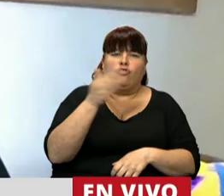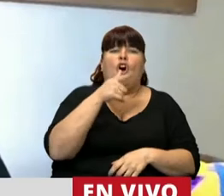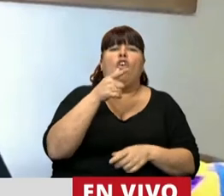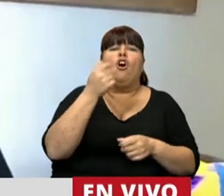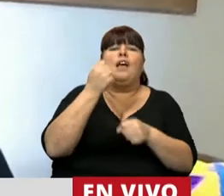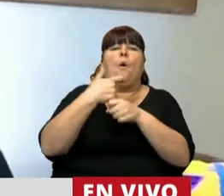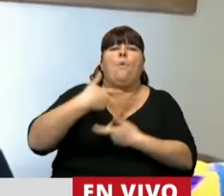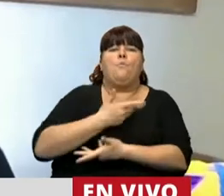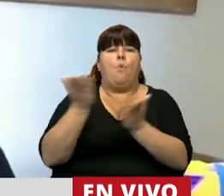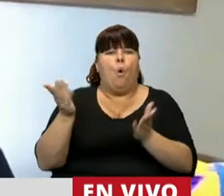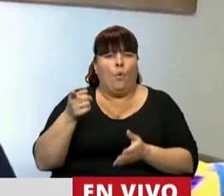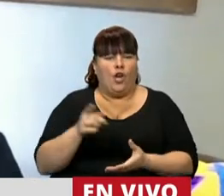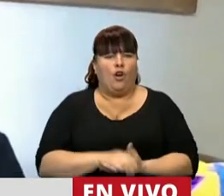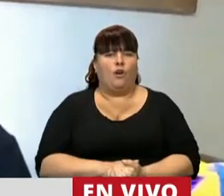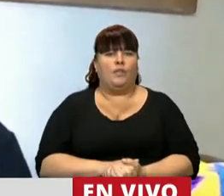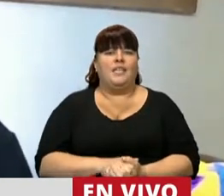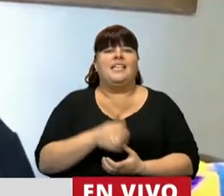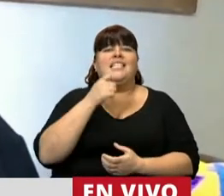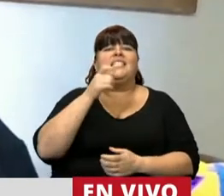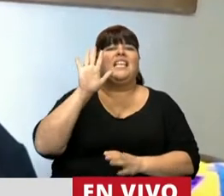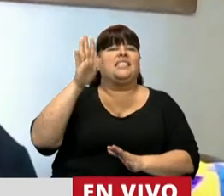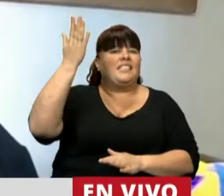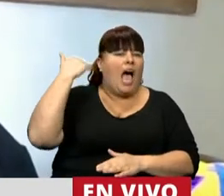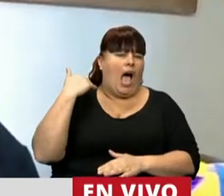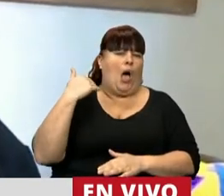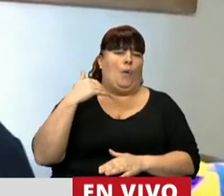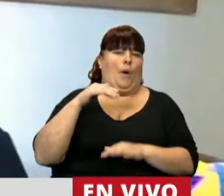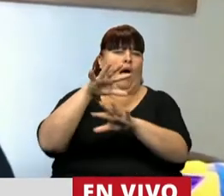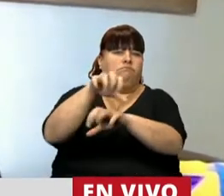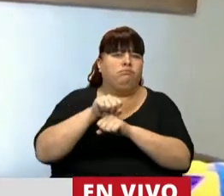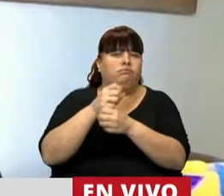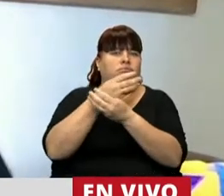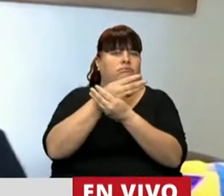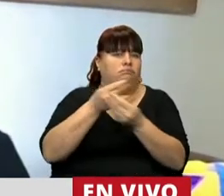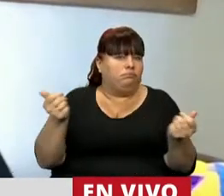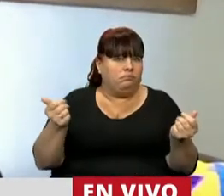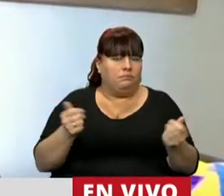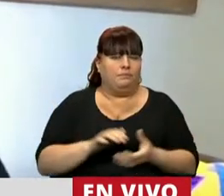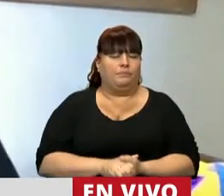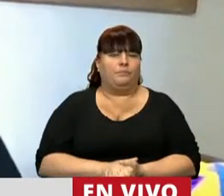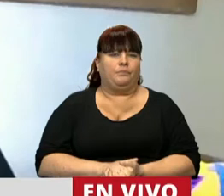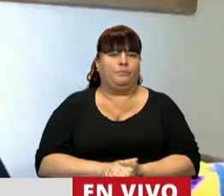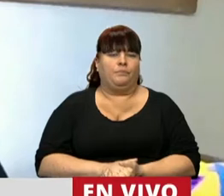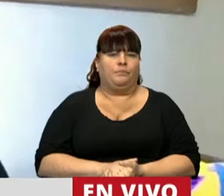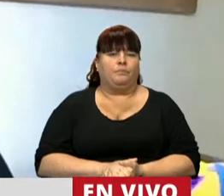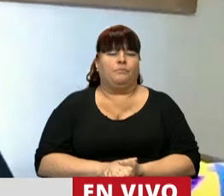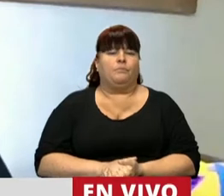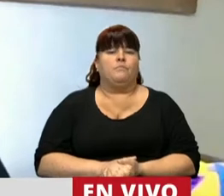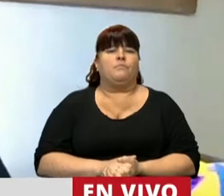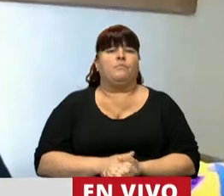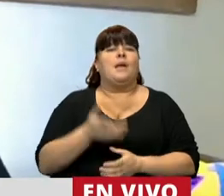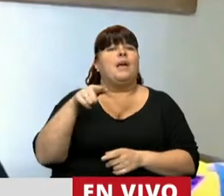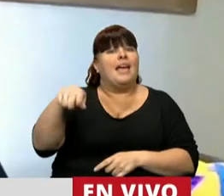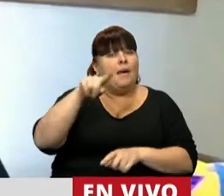sector público que hubieran sufrido la desaparición forzosa mientras se